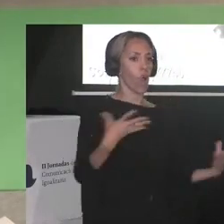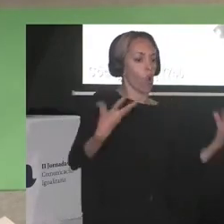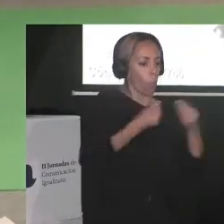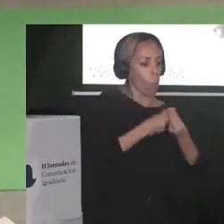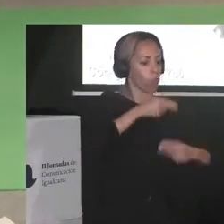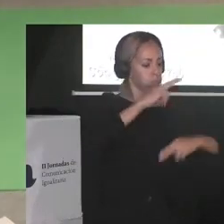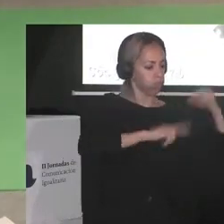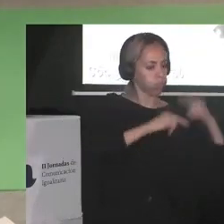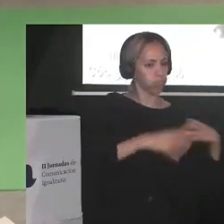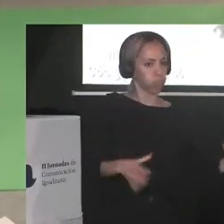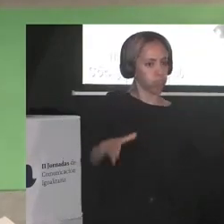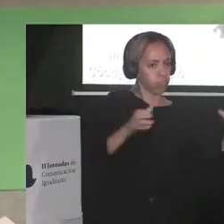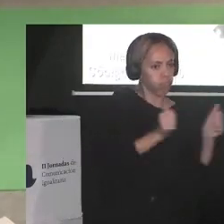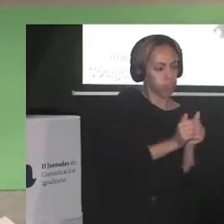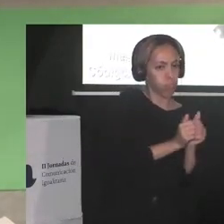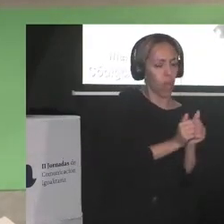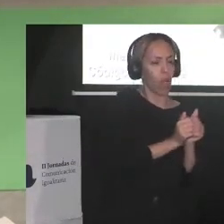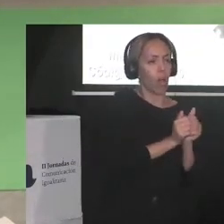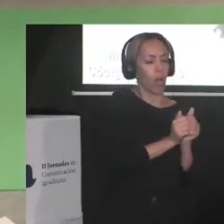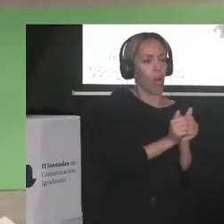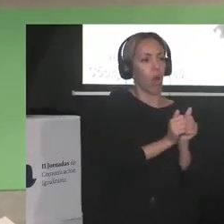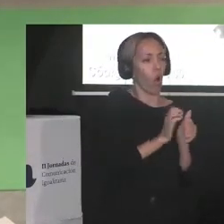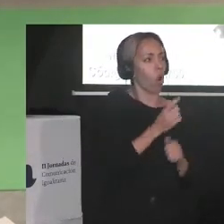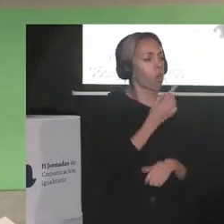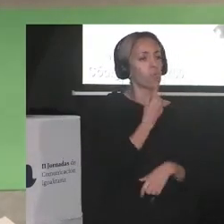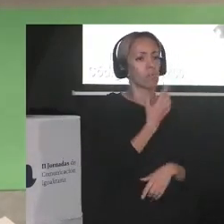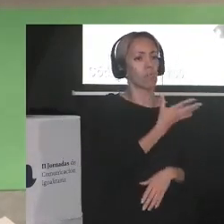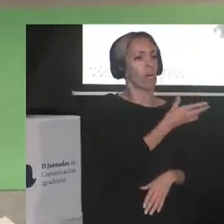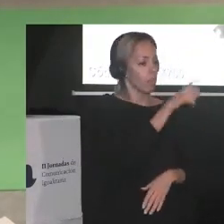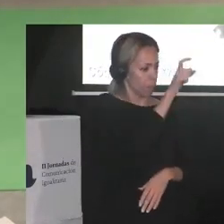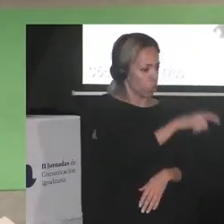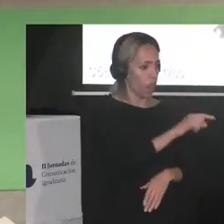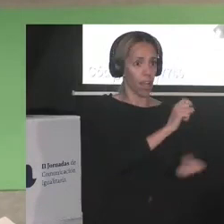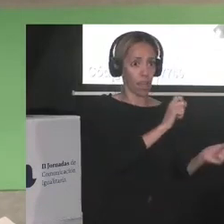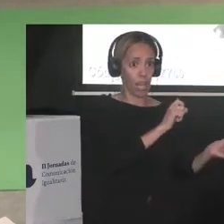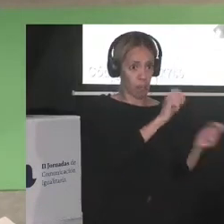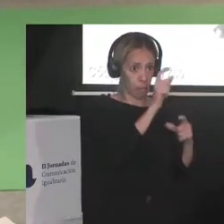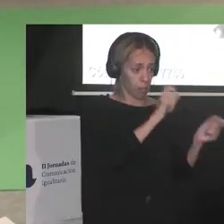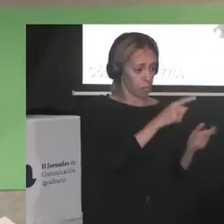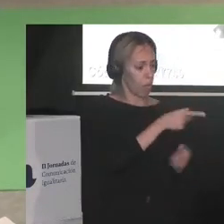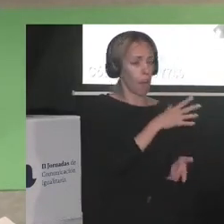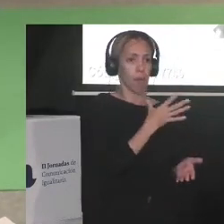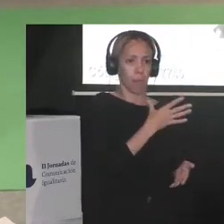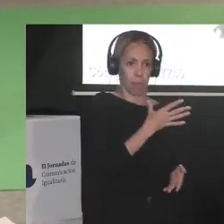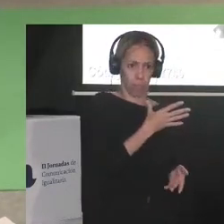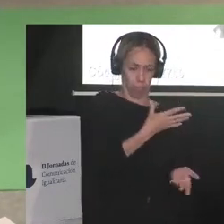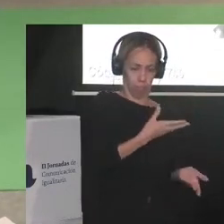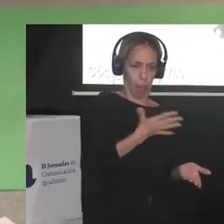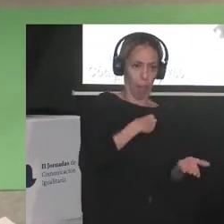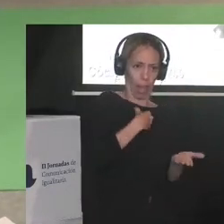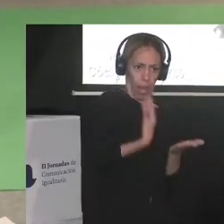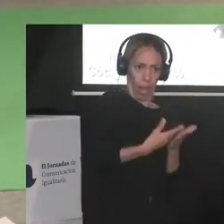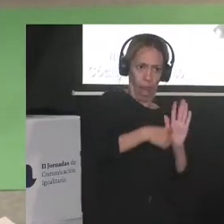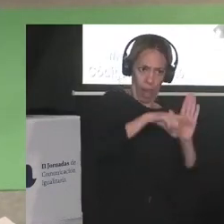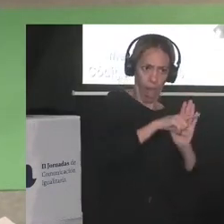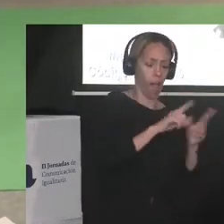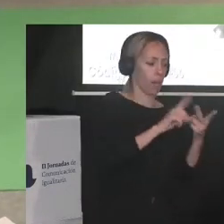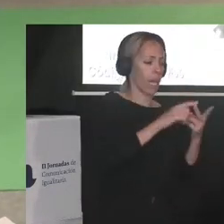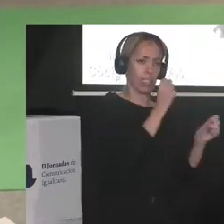vamos a ser claras, denos trabajo digno, denos papeles, háganos dignas.